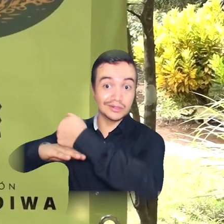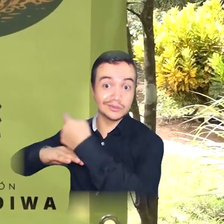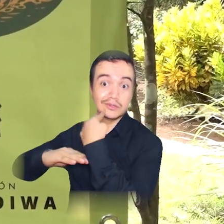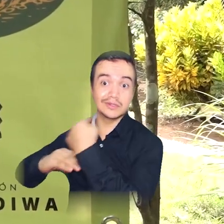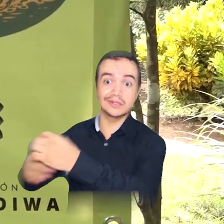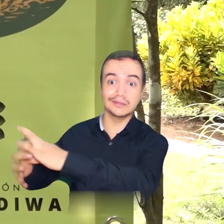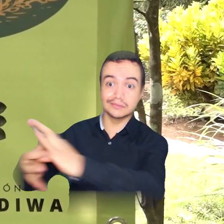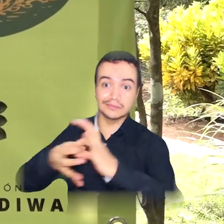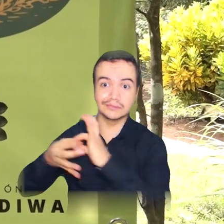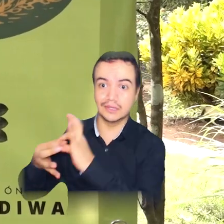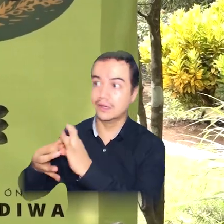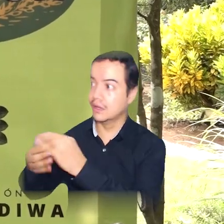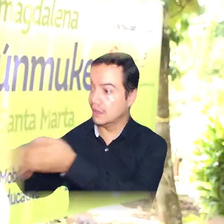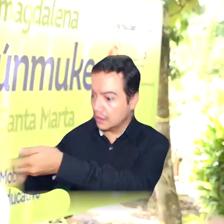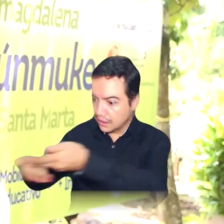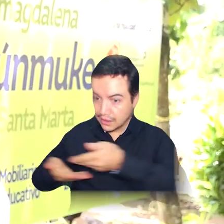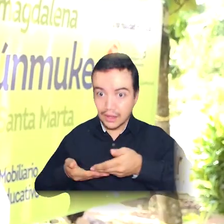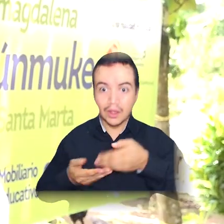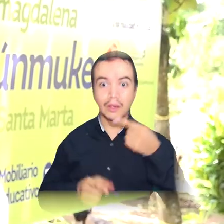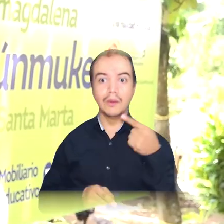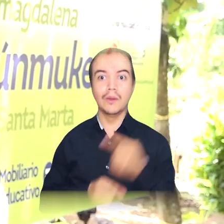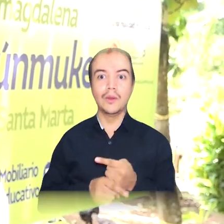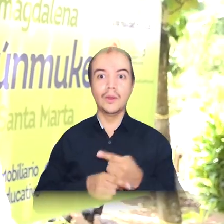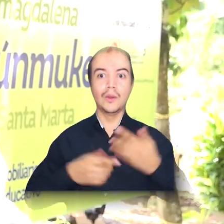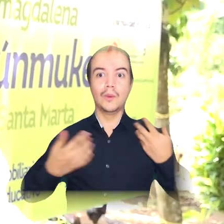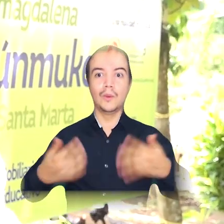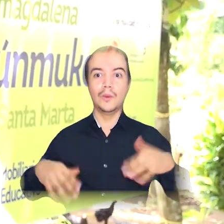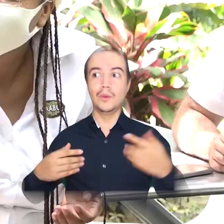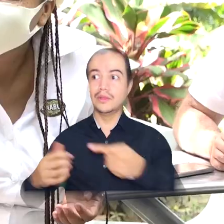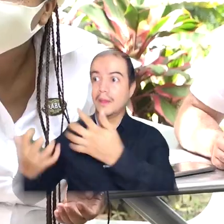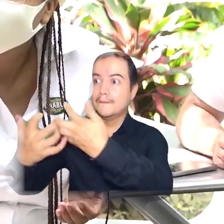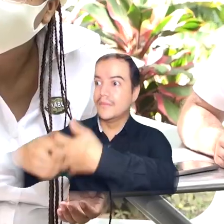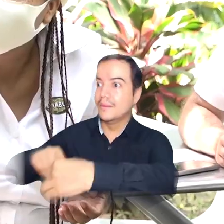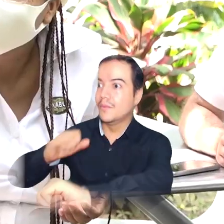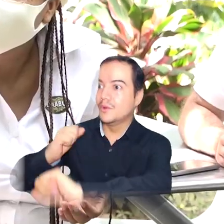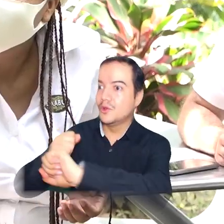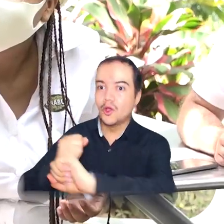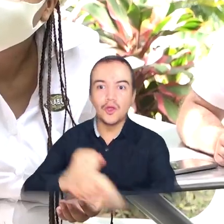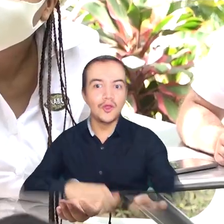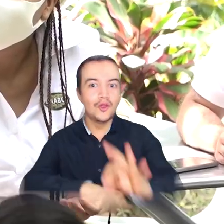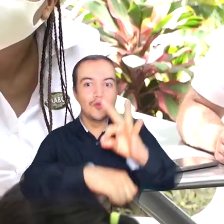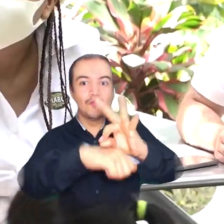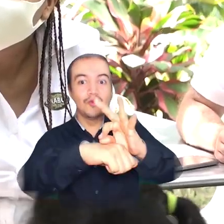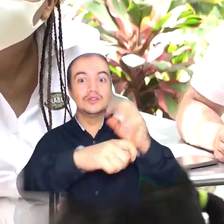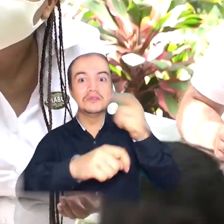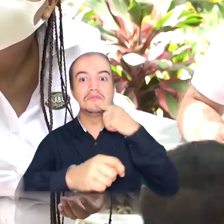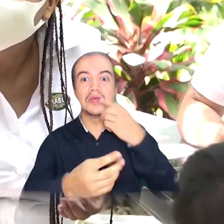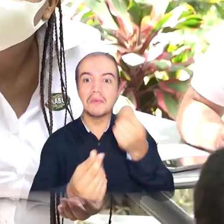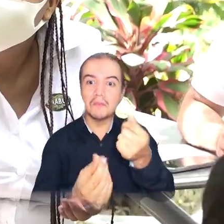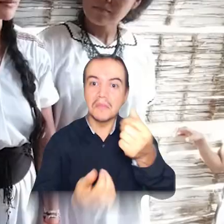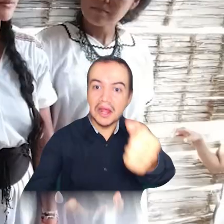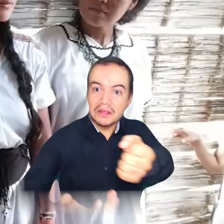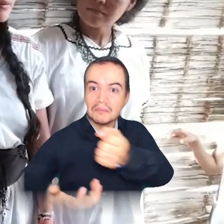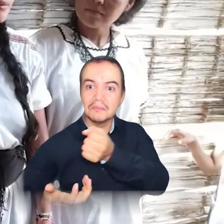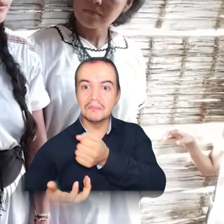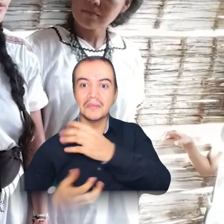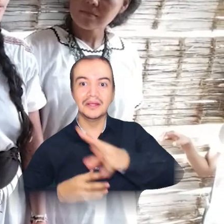hoy se ve reflejada con tener una empresa que nos apoyó, una fundación que donó, digamos, también los recursos,